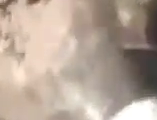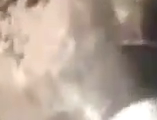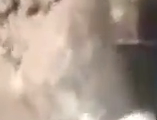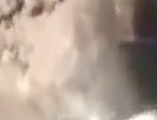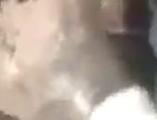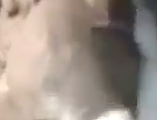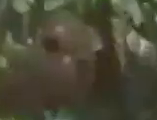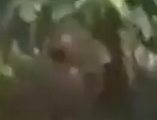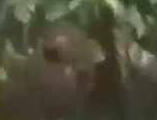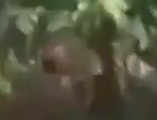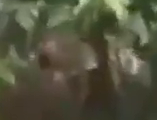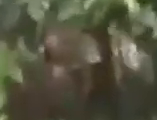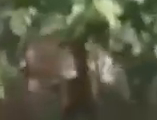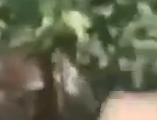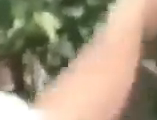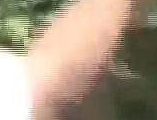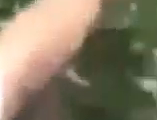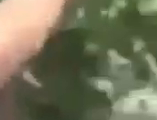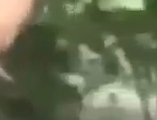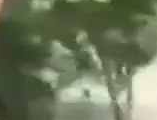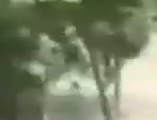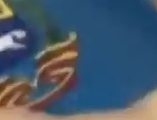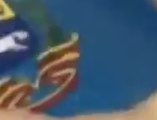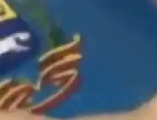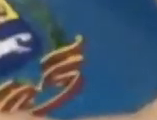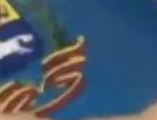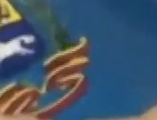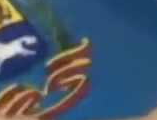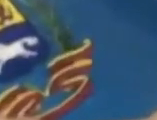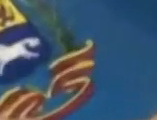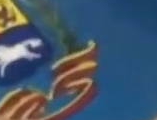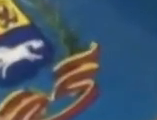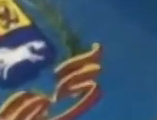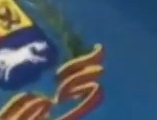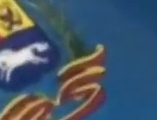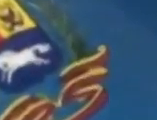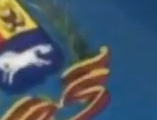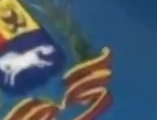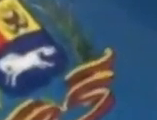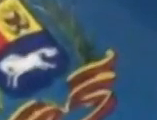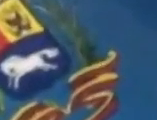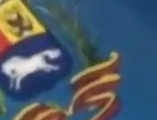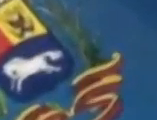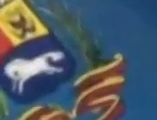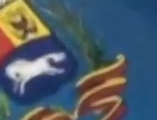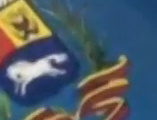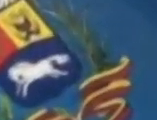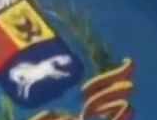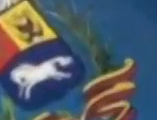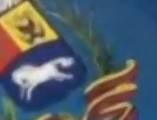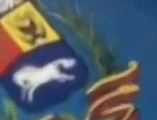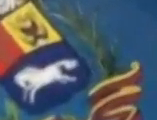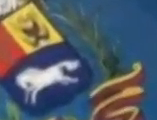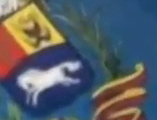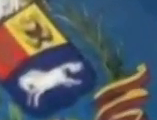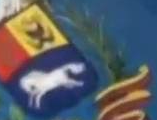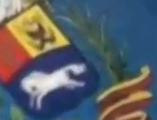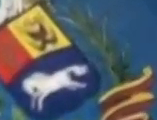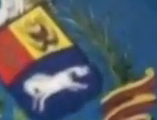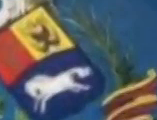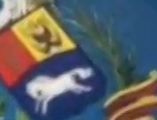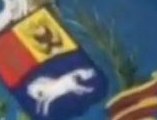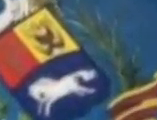educación universitaria. Dando fiel cumplimiento al mandato constitucional que establece el derecho a una